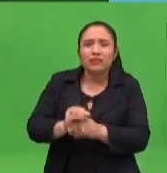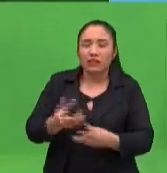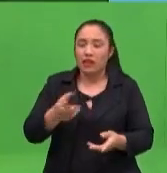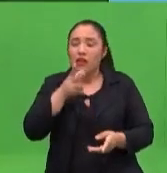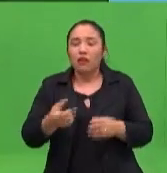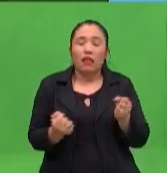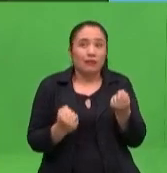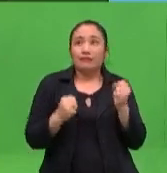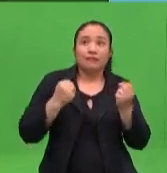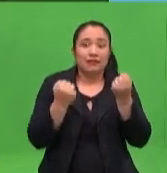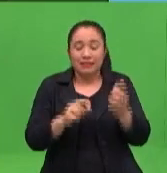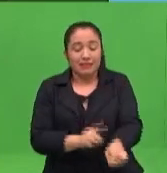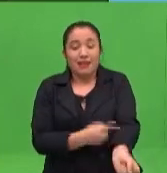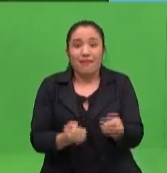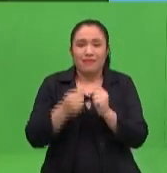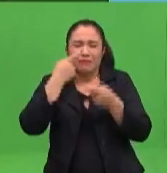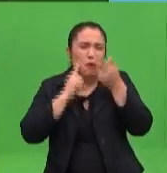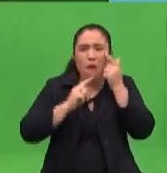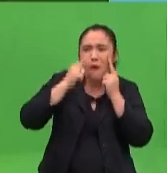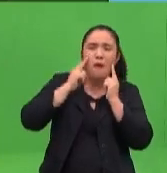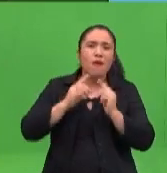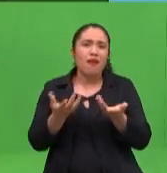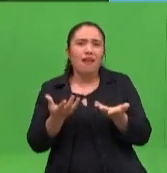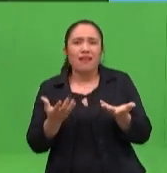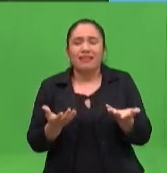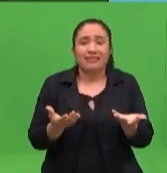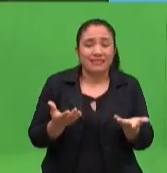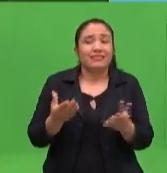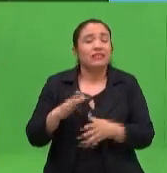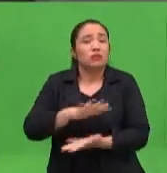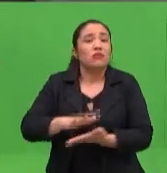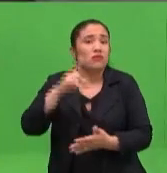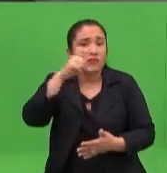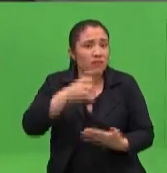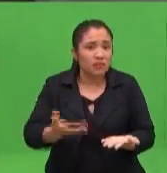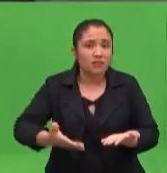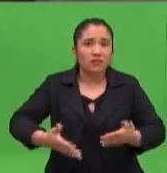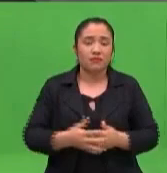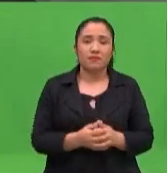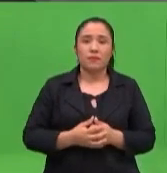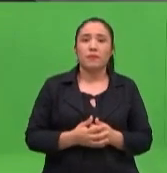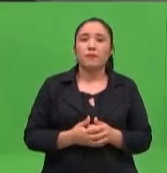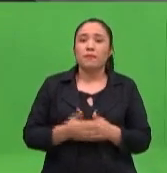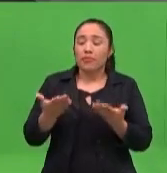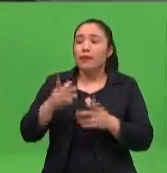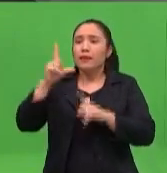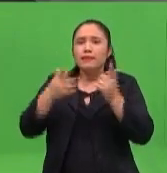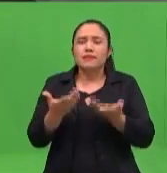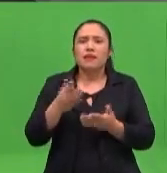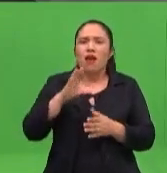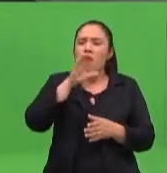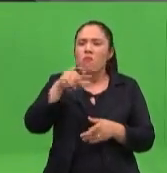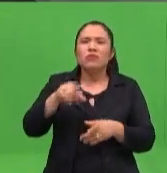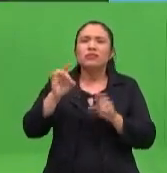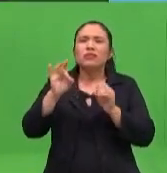todo presionado, está todo llorisqueando. Ahora, ¿esto funciona, licenciada? O sea, es una cultura, es una cultura. Yo